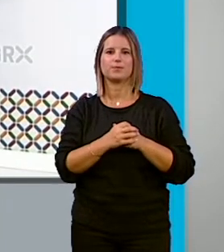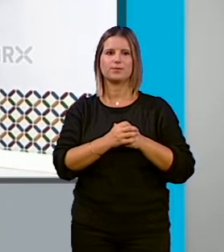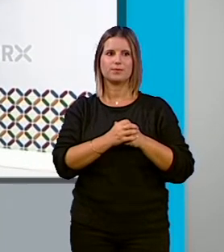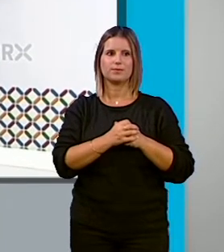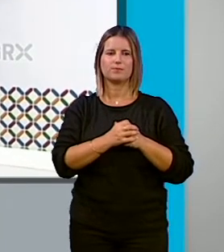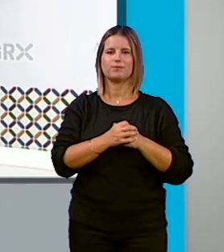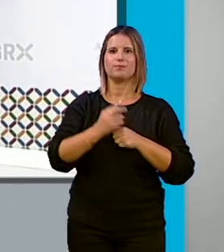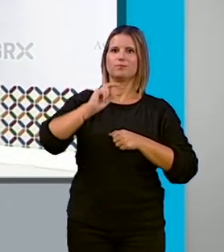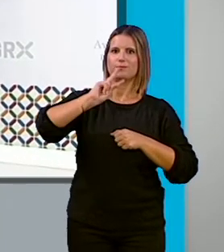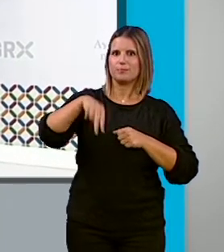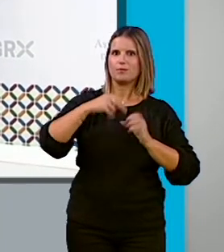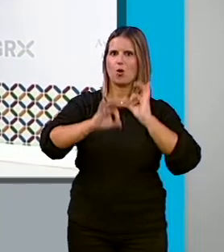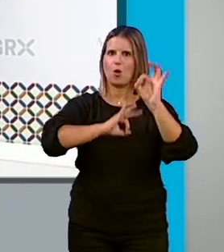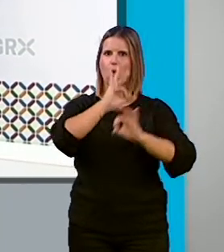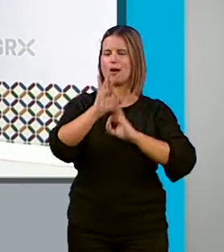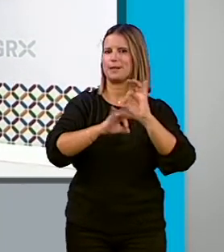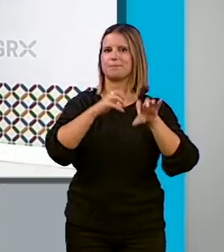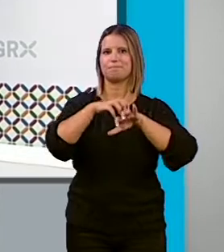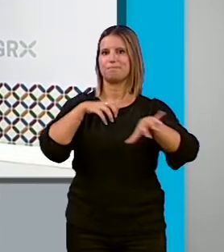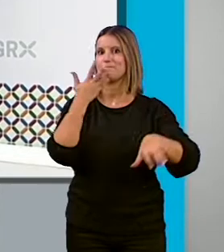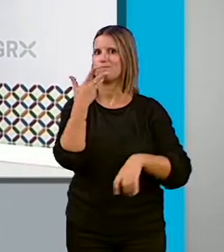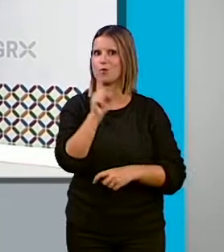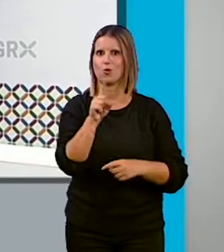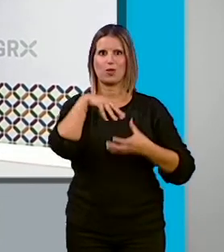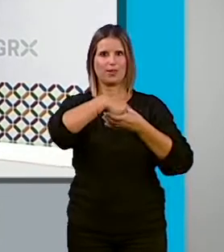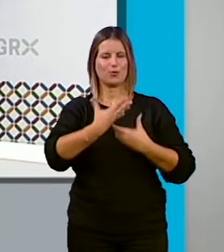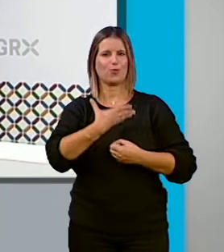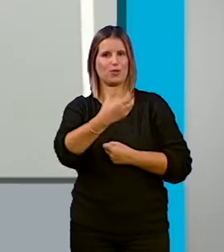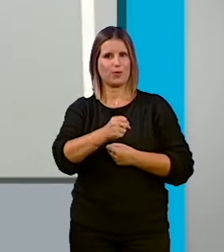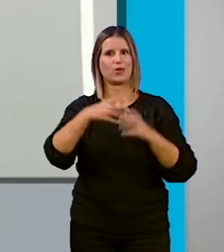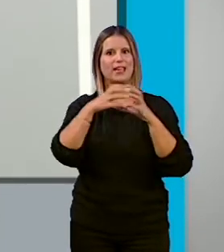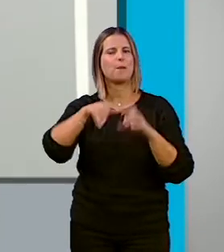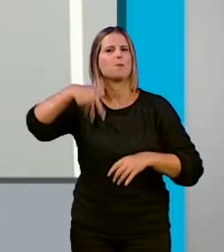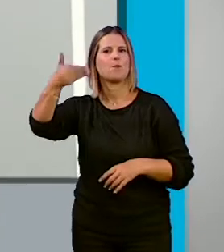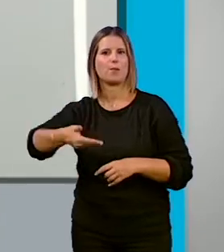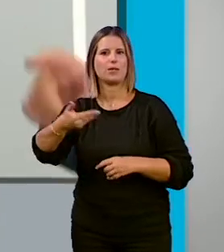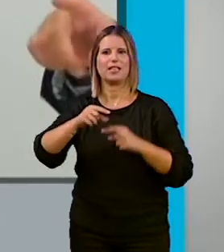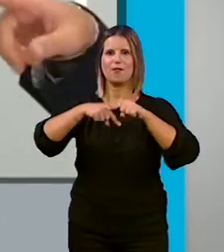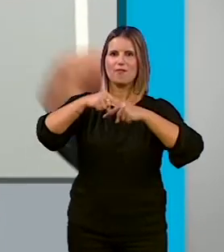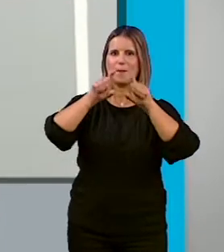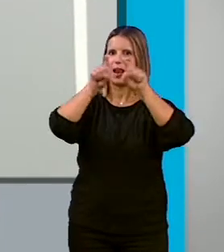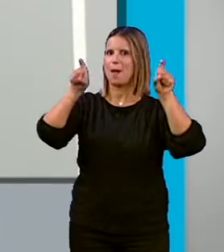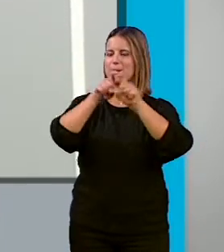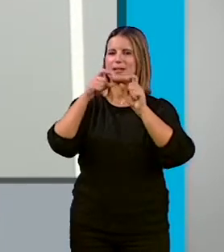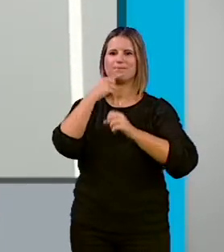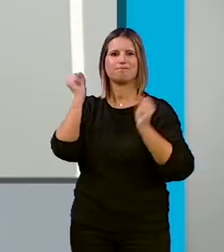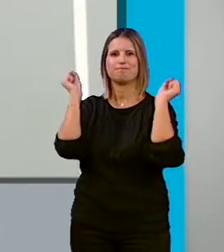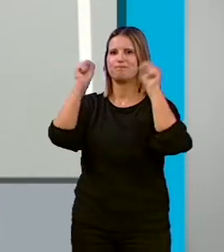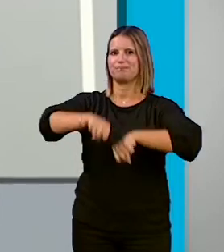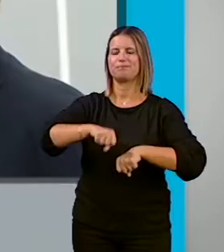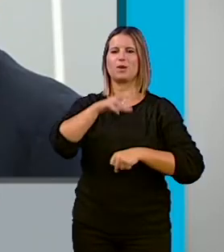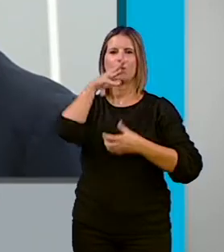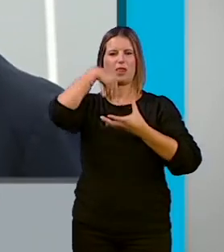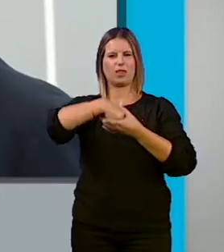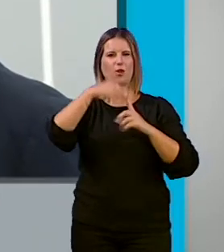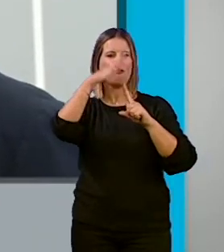Es uno de los órganos menos conocidos del Ayuntamiento de Granada pero vital para muchas familias, empresas y personas que no están de acuerdo detectan errores en sus